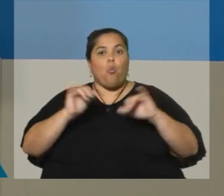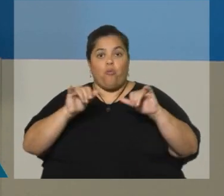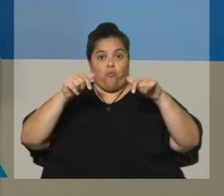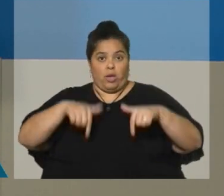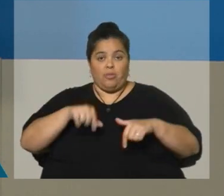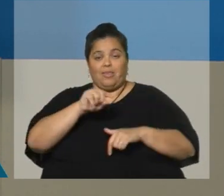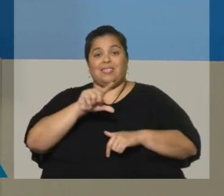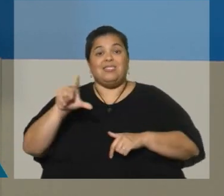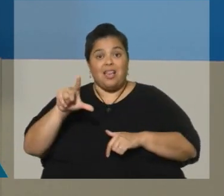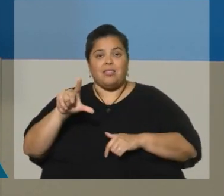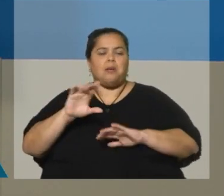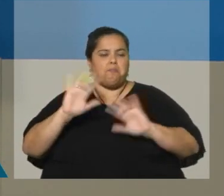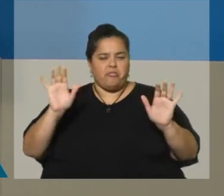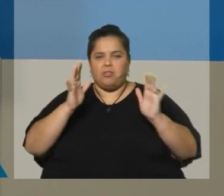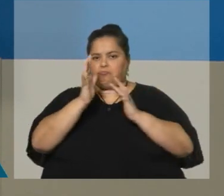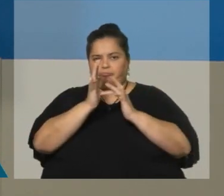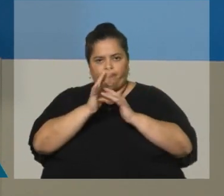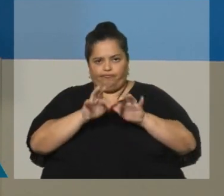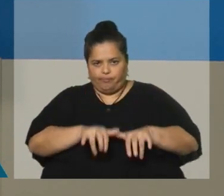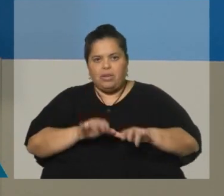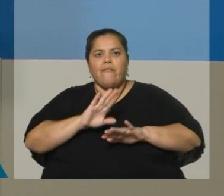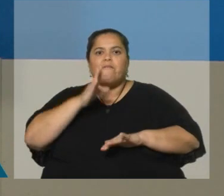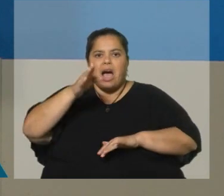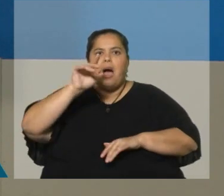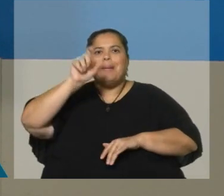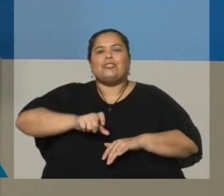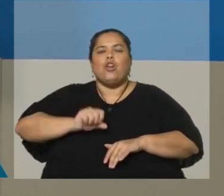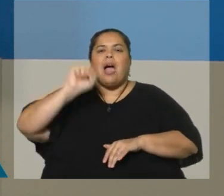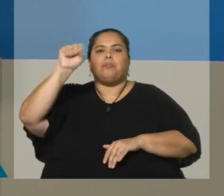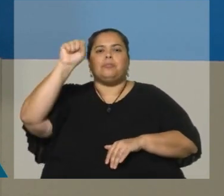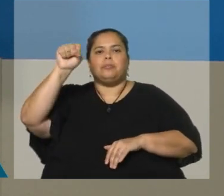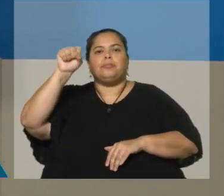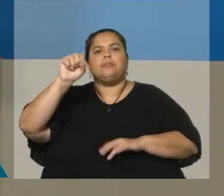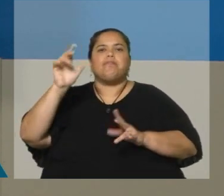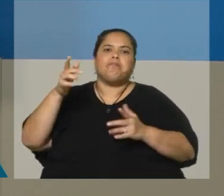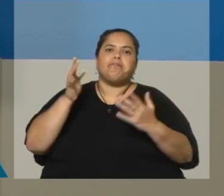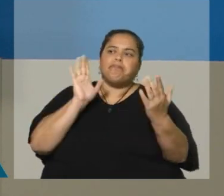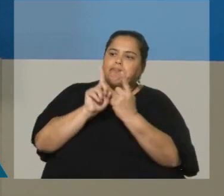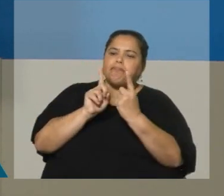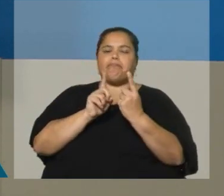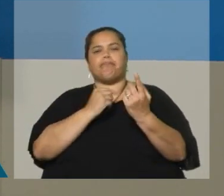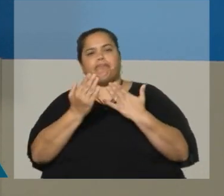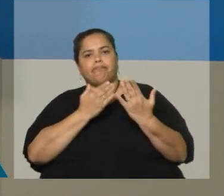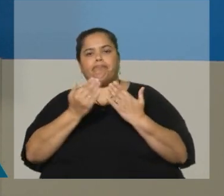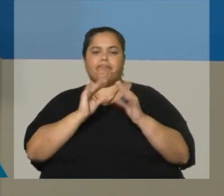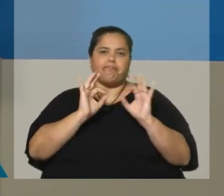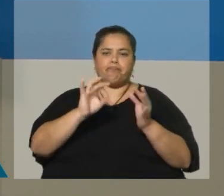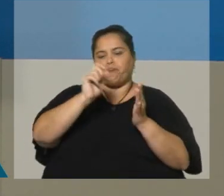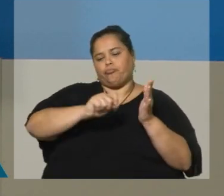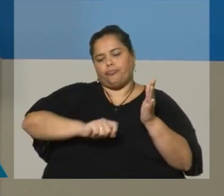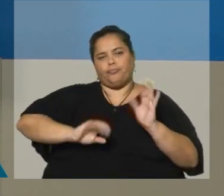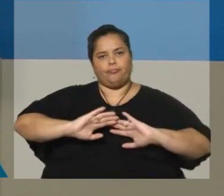zonas de forma presencial. En particular, las zonas rurales. Tenemos detectados alrededor de unos 120.000 puntos rurales que estaremos